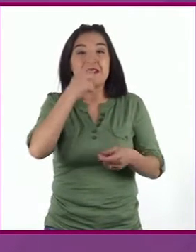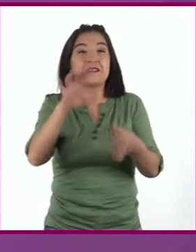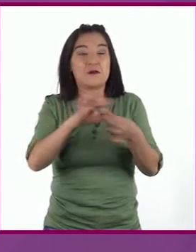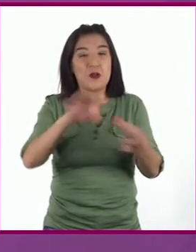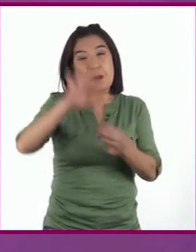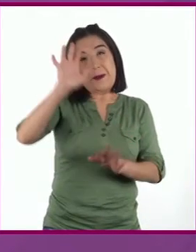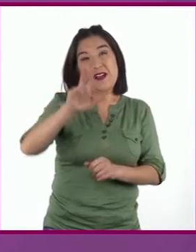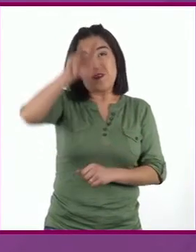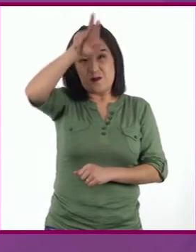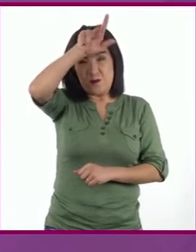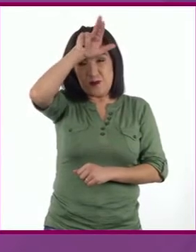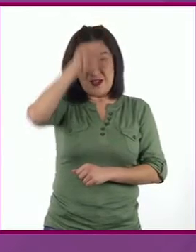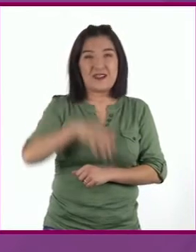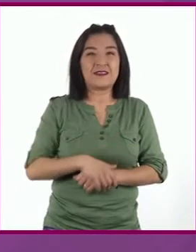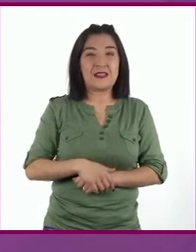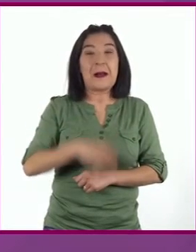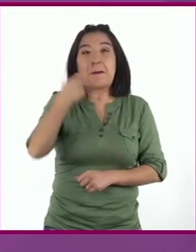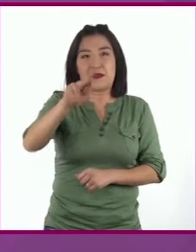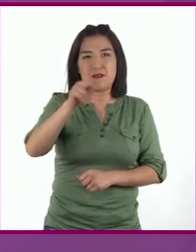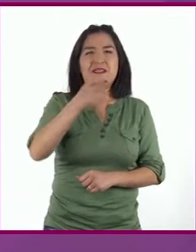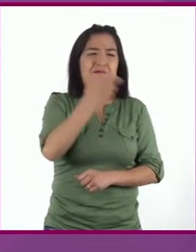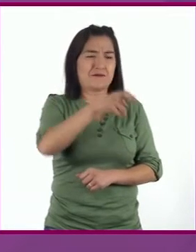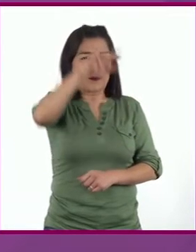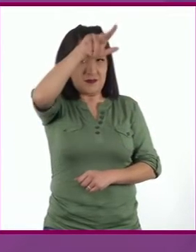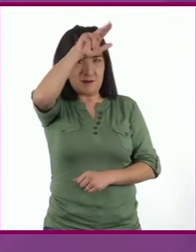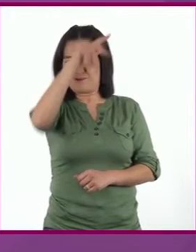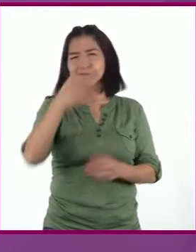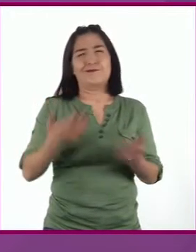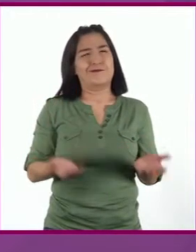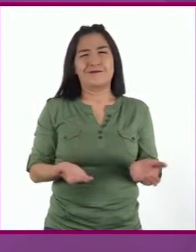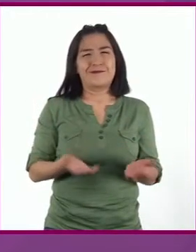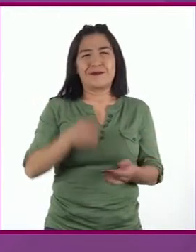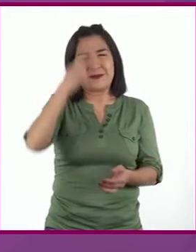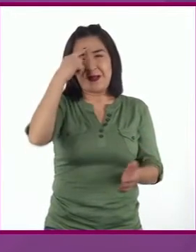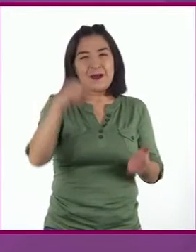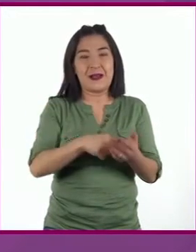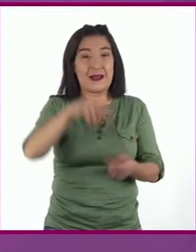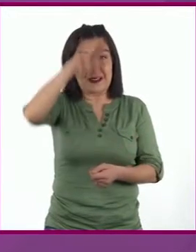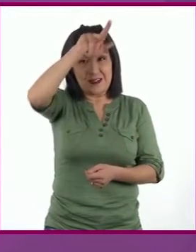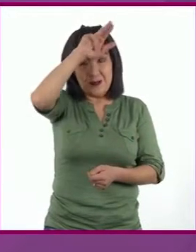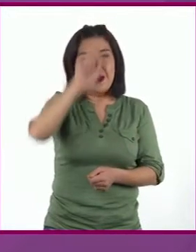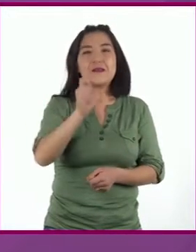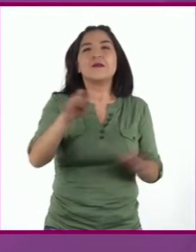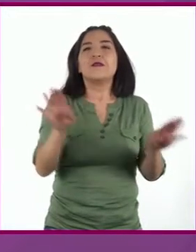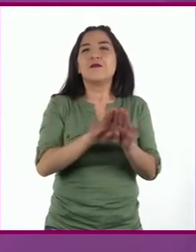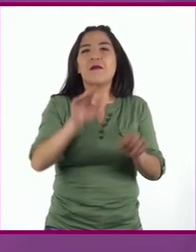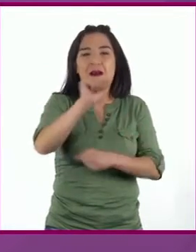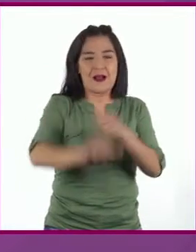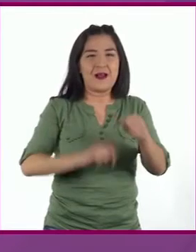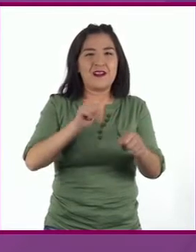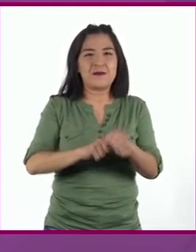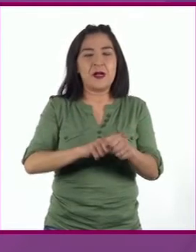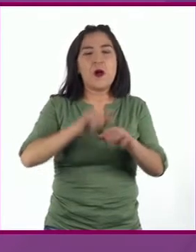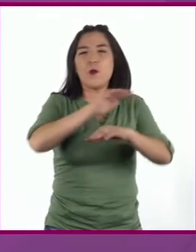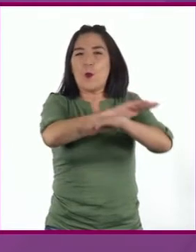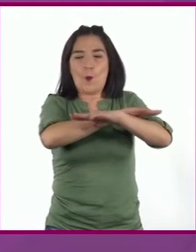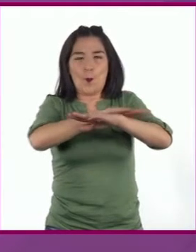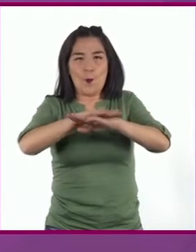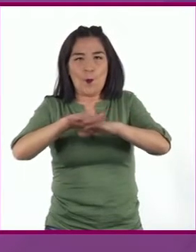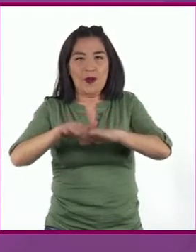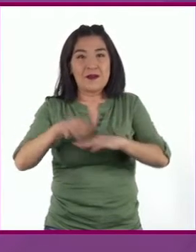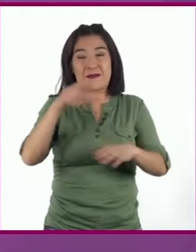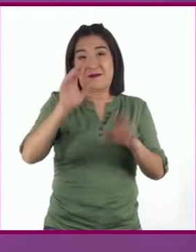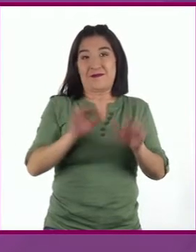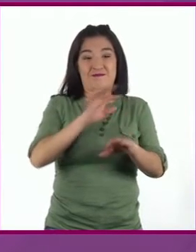cucaracha Pero esto desde luego no tiene sentido La cucaracha es un insecto plano de grandes